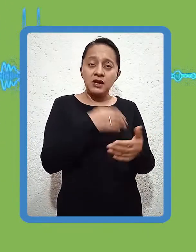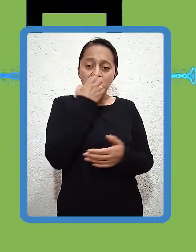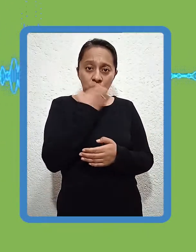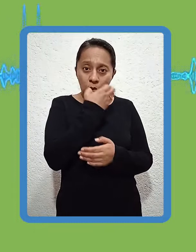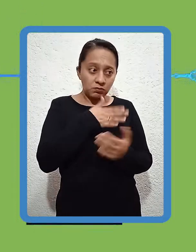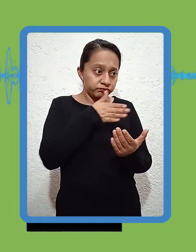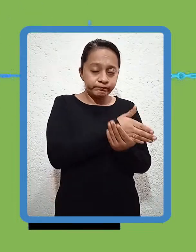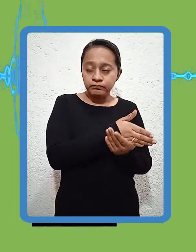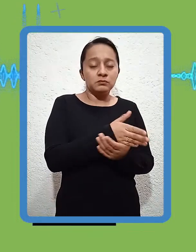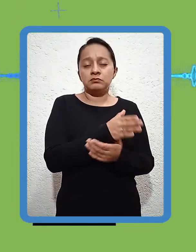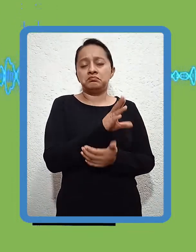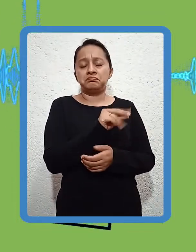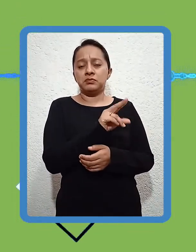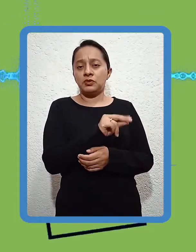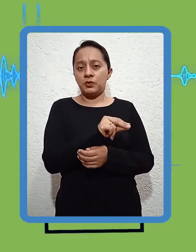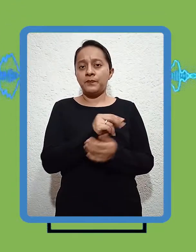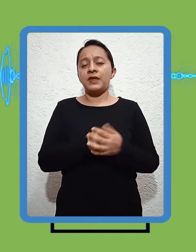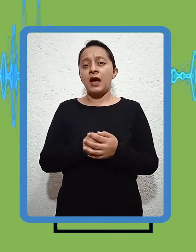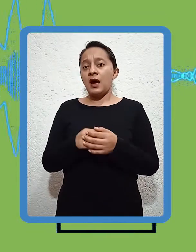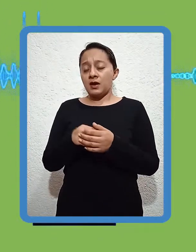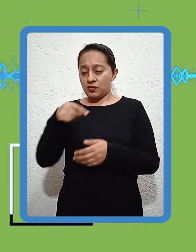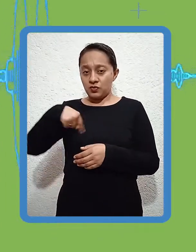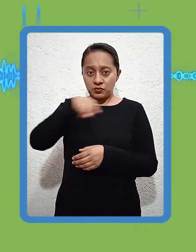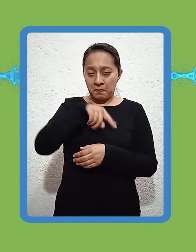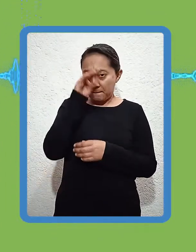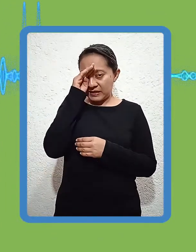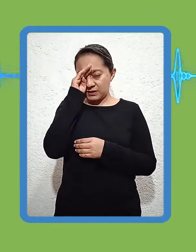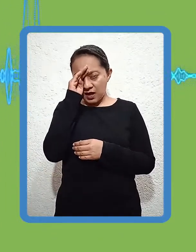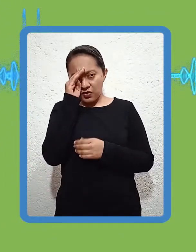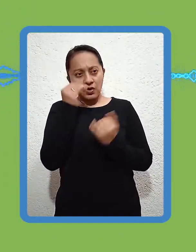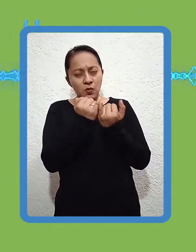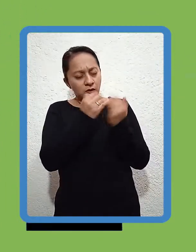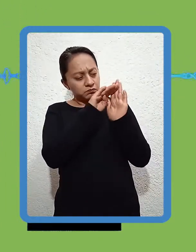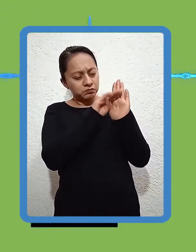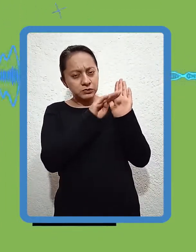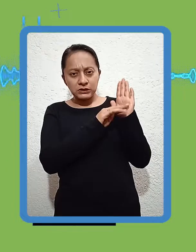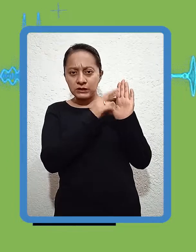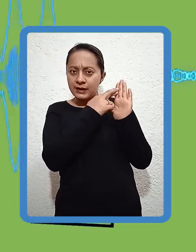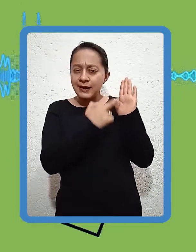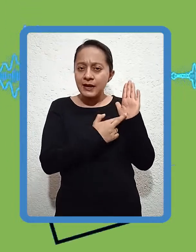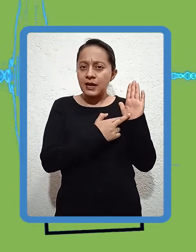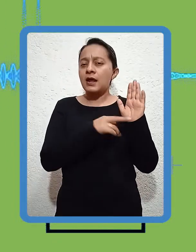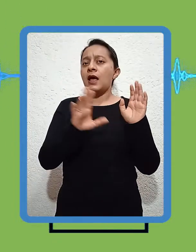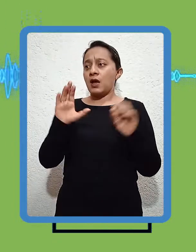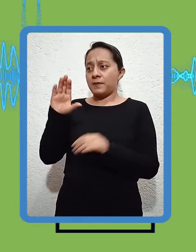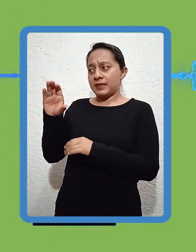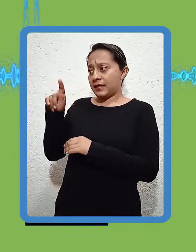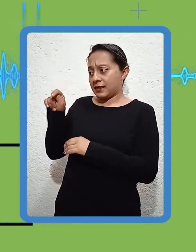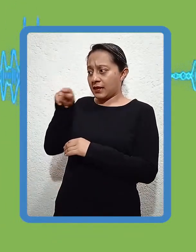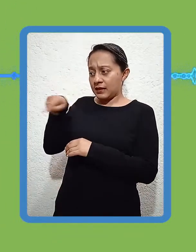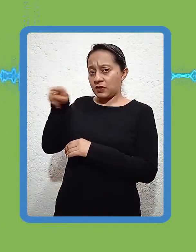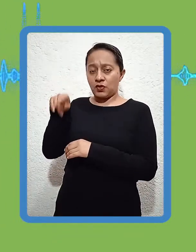hay un subcomité técnico que lidera la Secretaría de Educación con